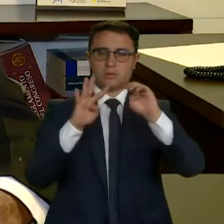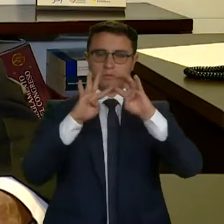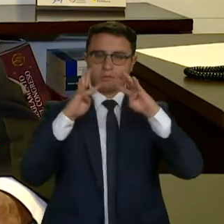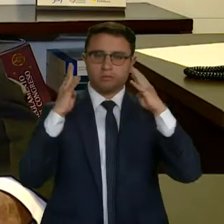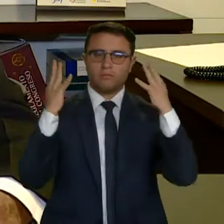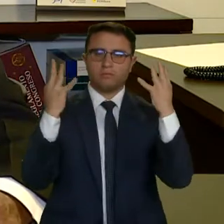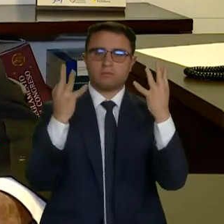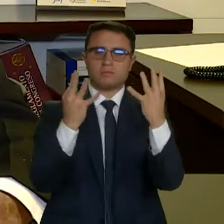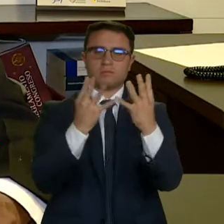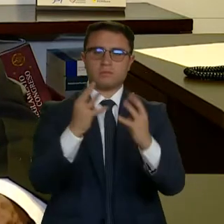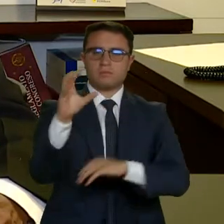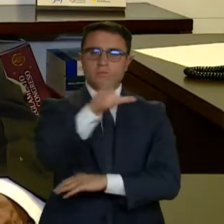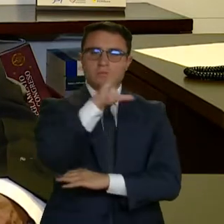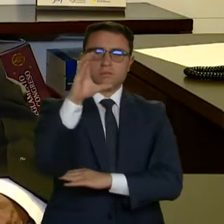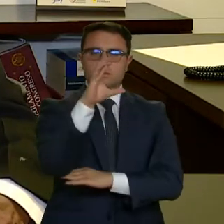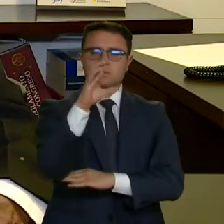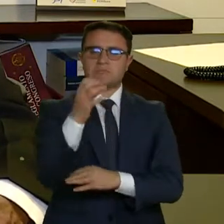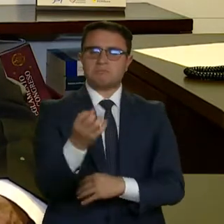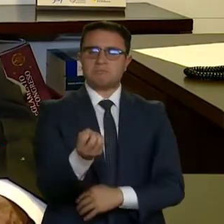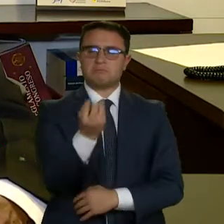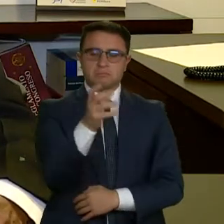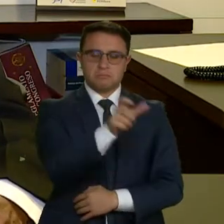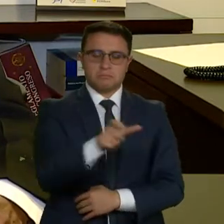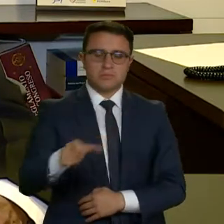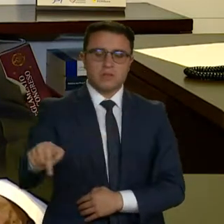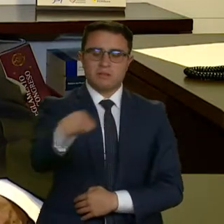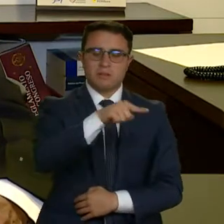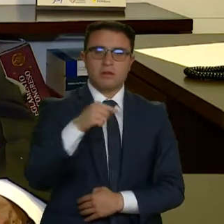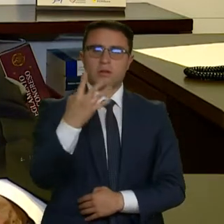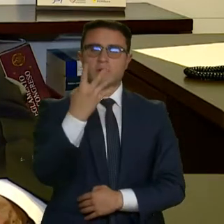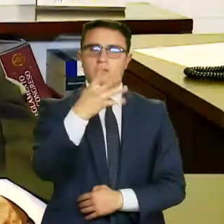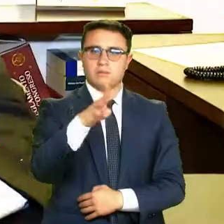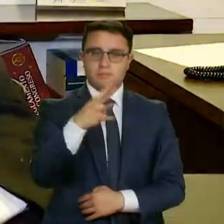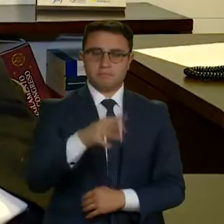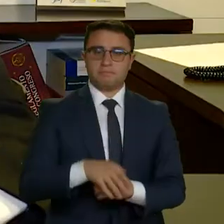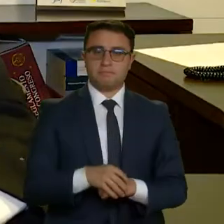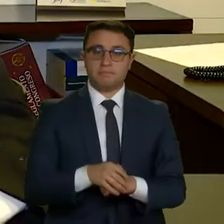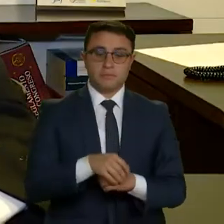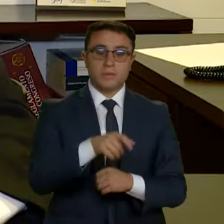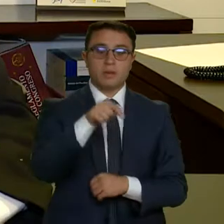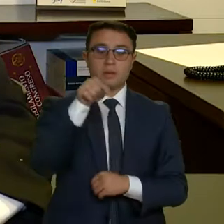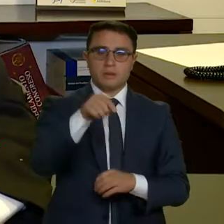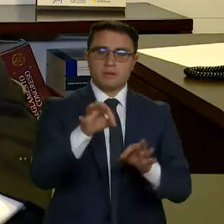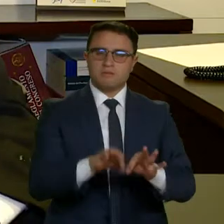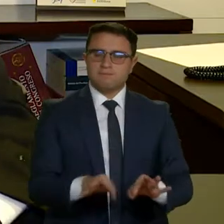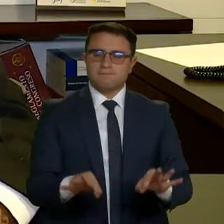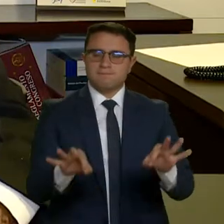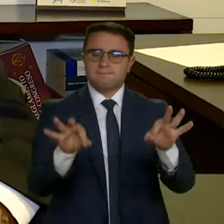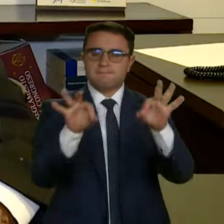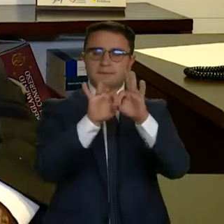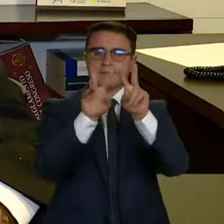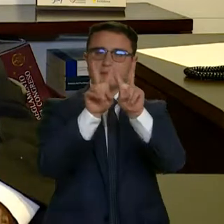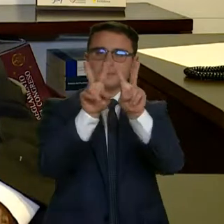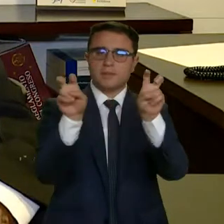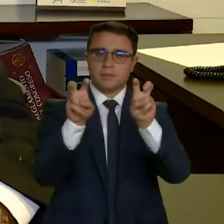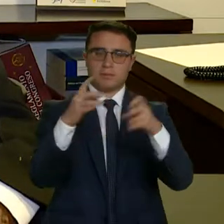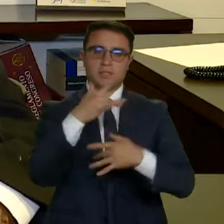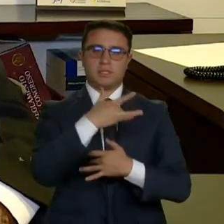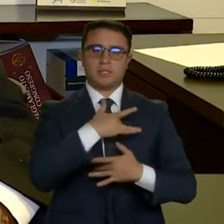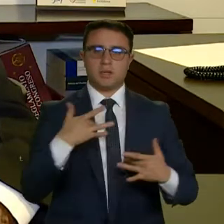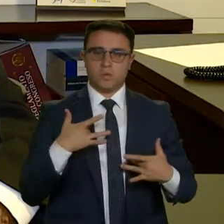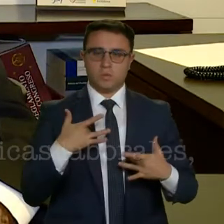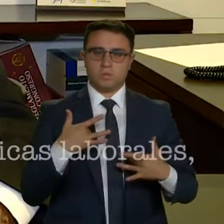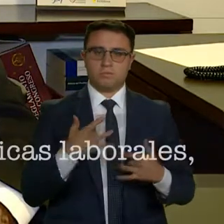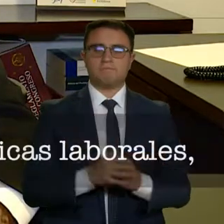de la República está integrada por 14 miembros. El grueso de esta comisión se dedica al